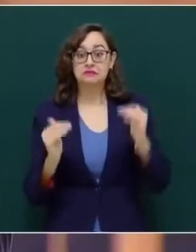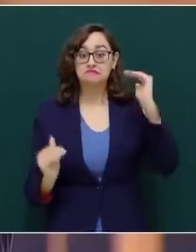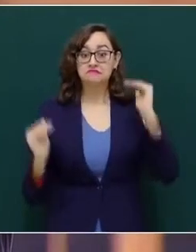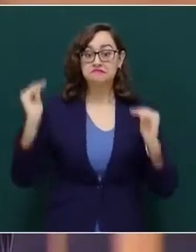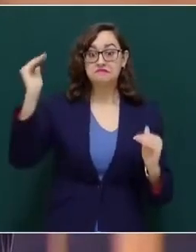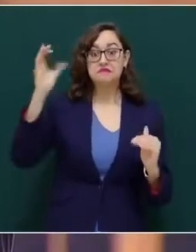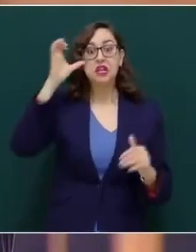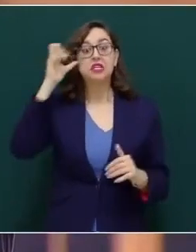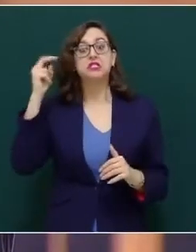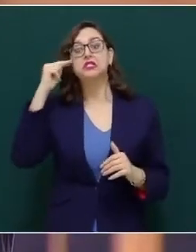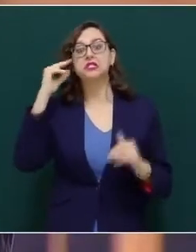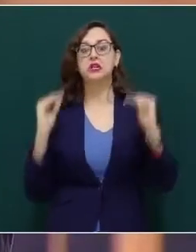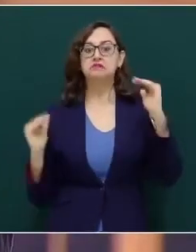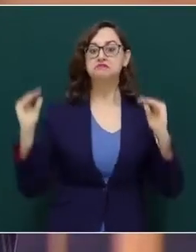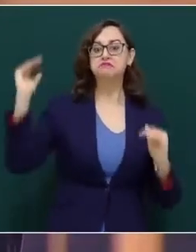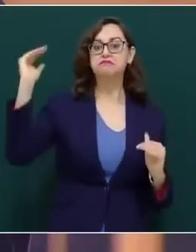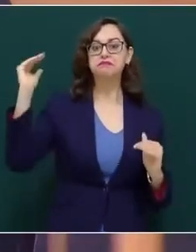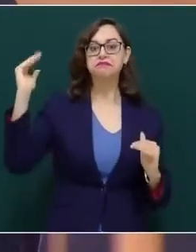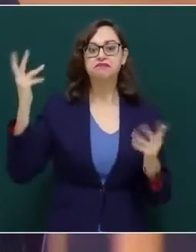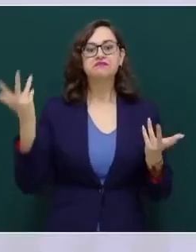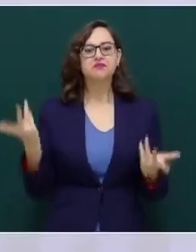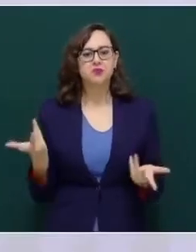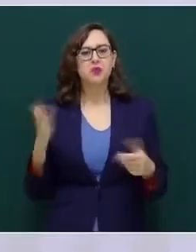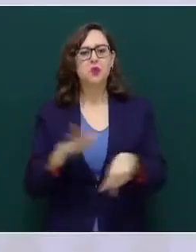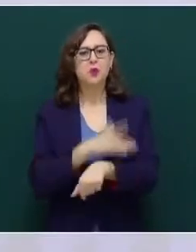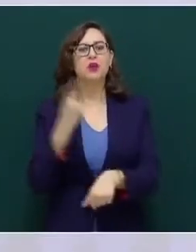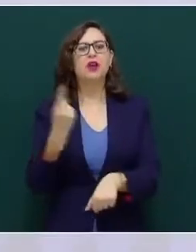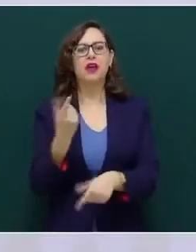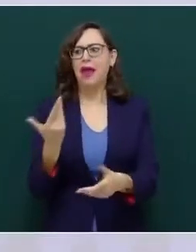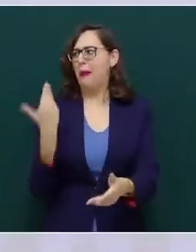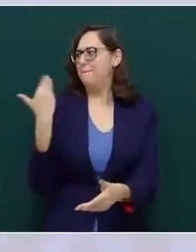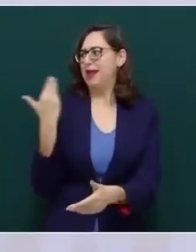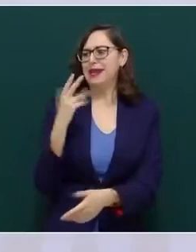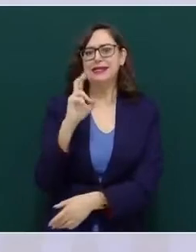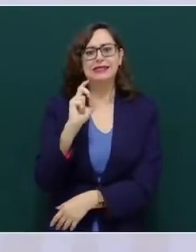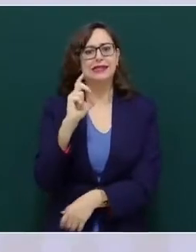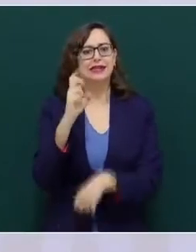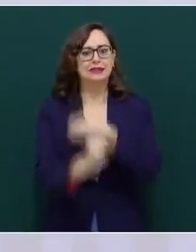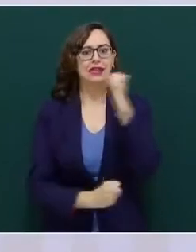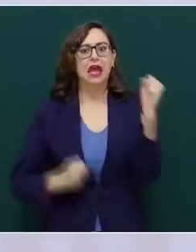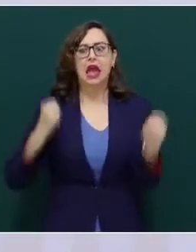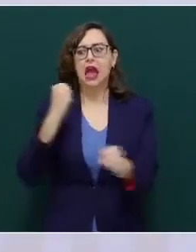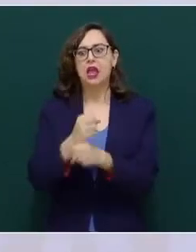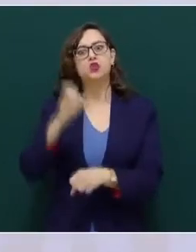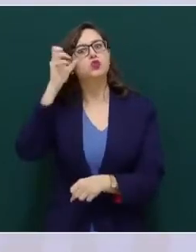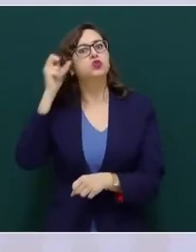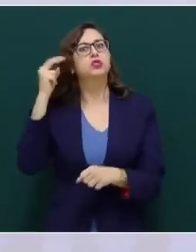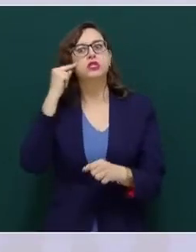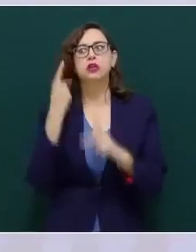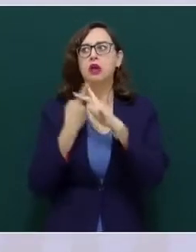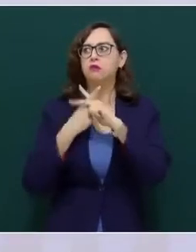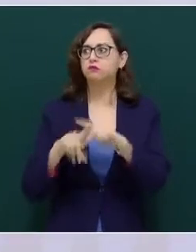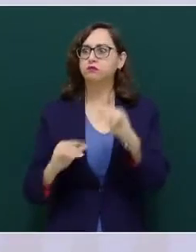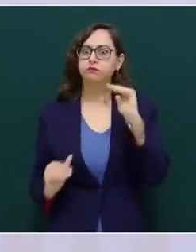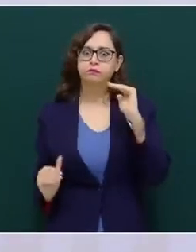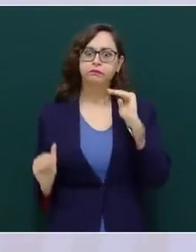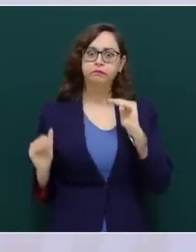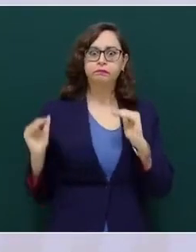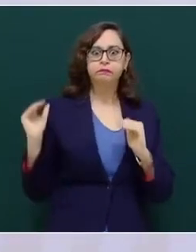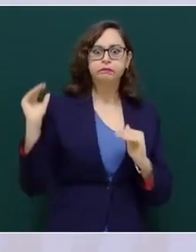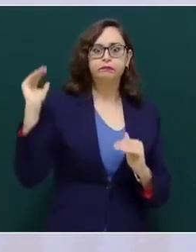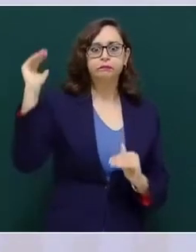viene de hace apenas 30 años, pues en 1990 la